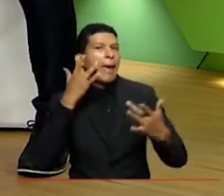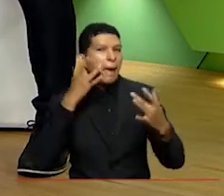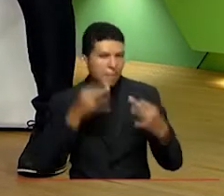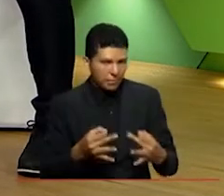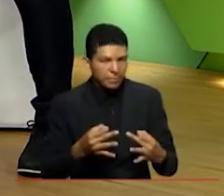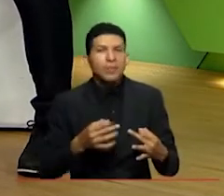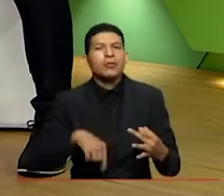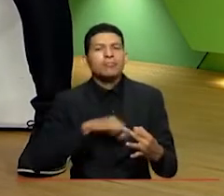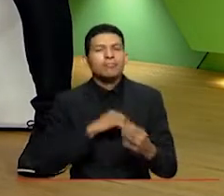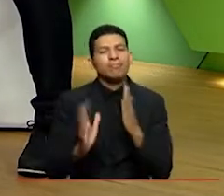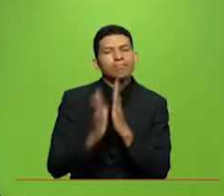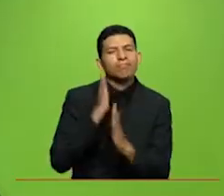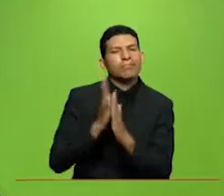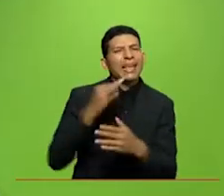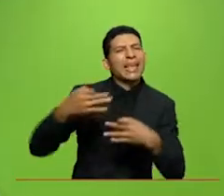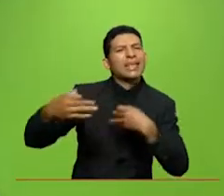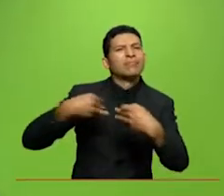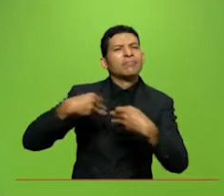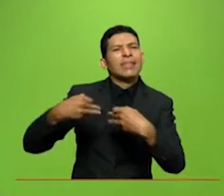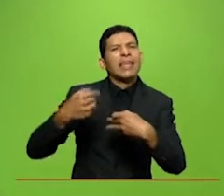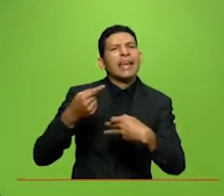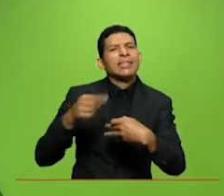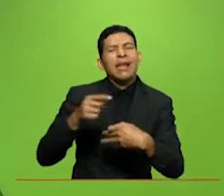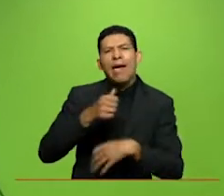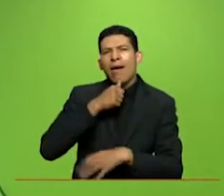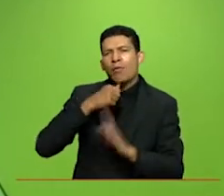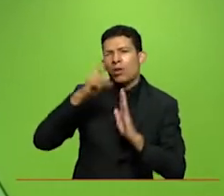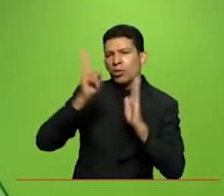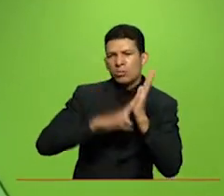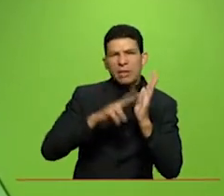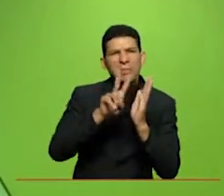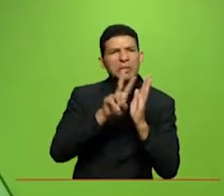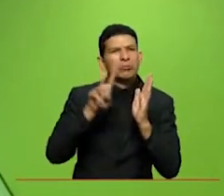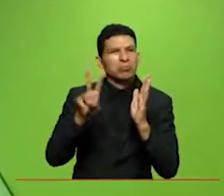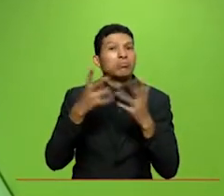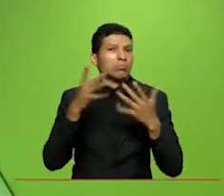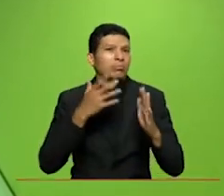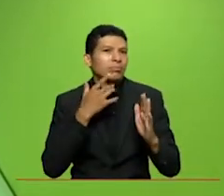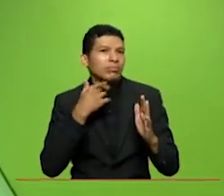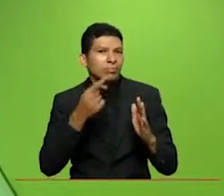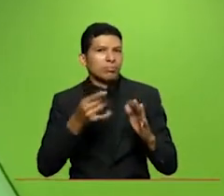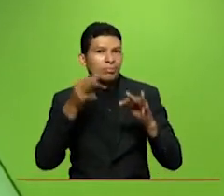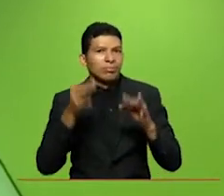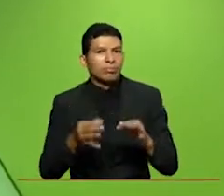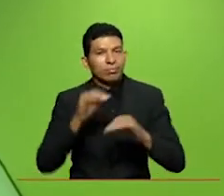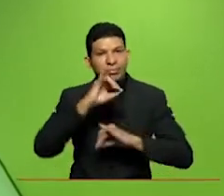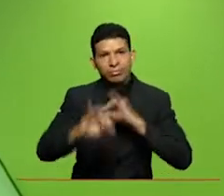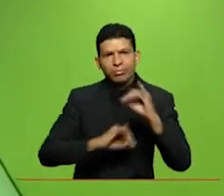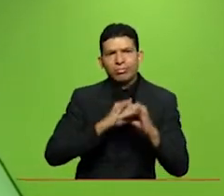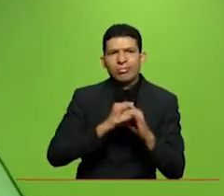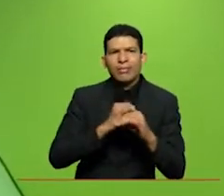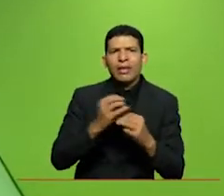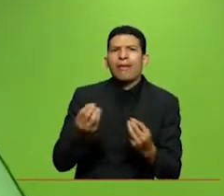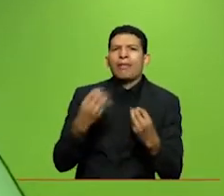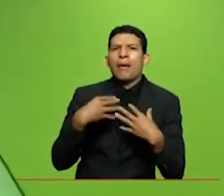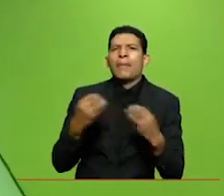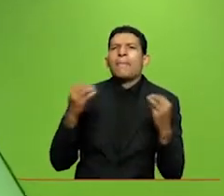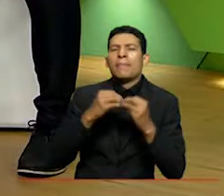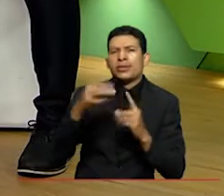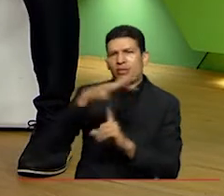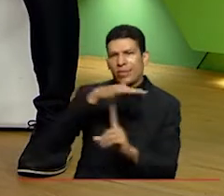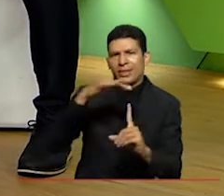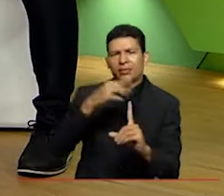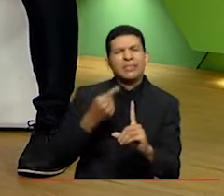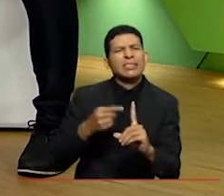que nos explique qué es eso de agua 2022 ya dijimos que era un evento internacional pero denos un poco más de contexto si